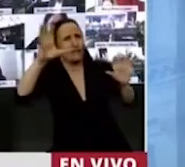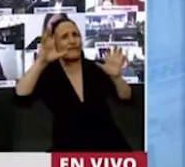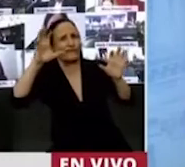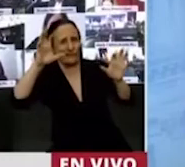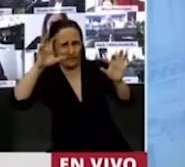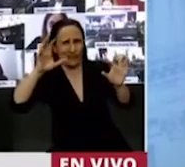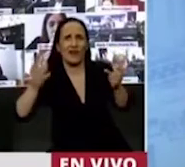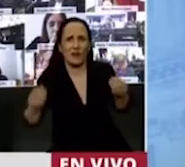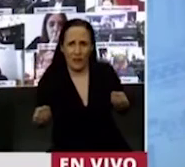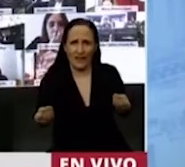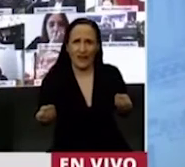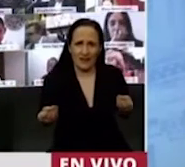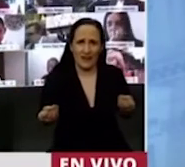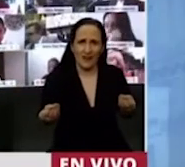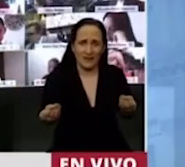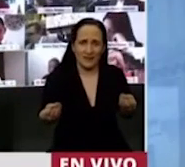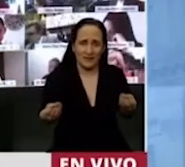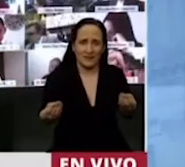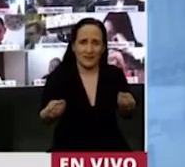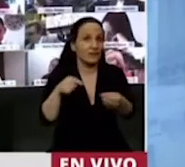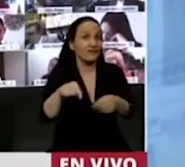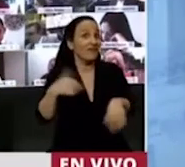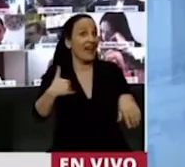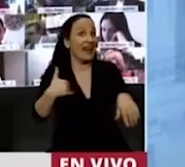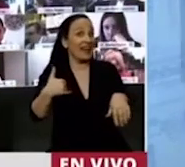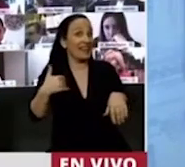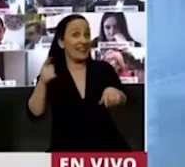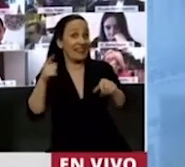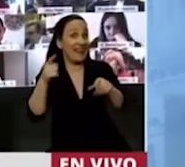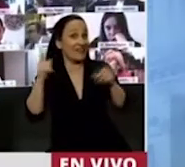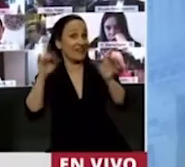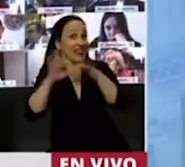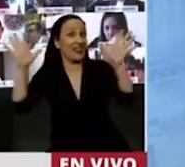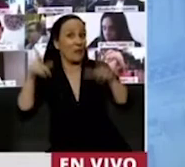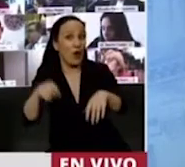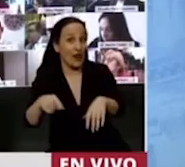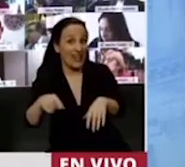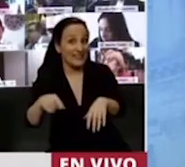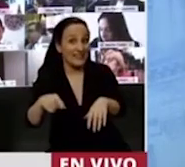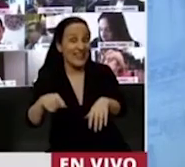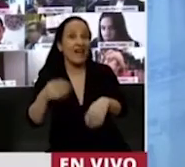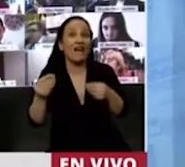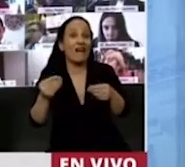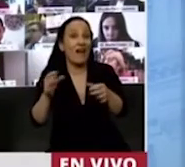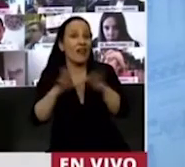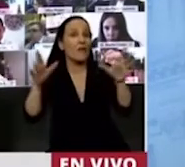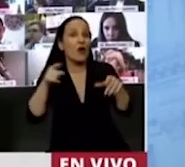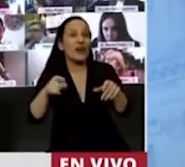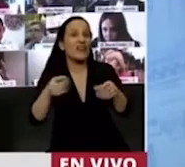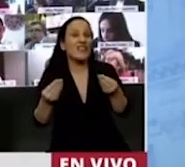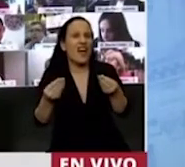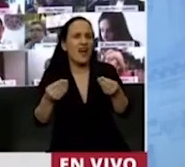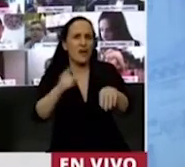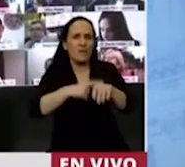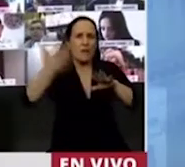presente, que la democracia en la Argentina fue una democracia recuperada por